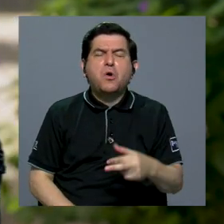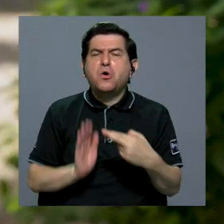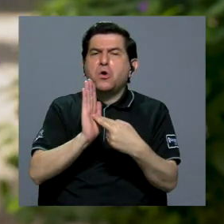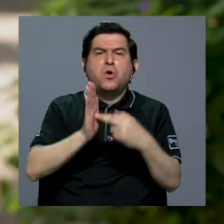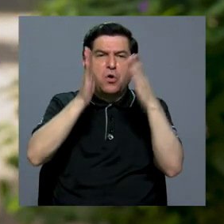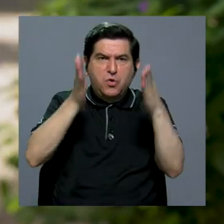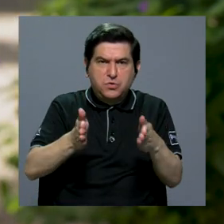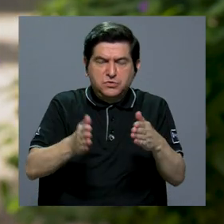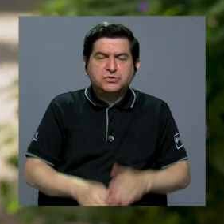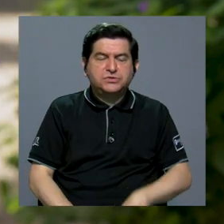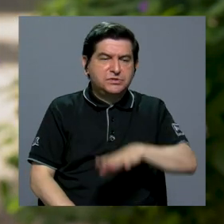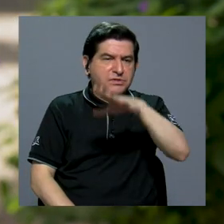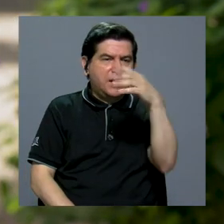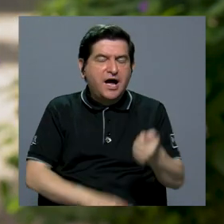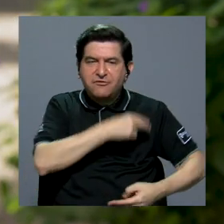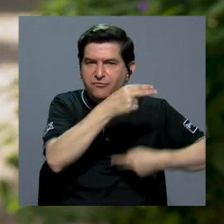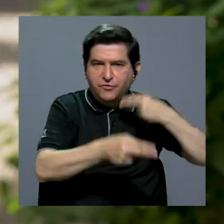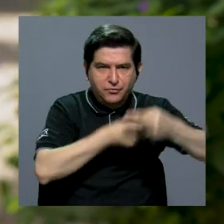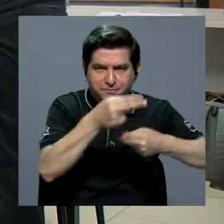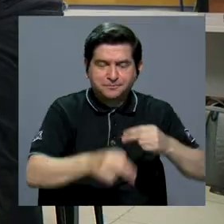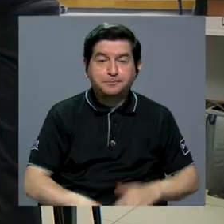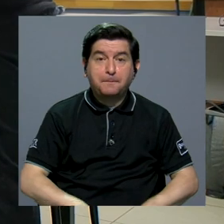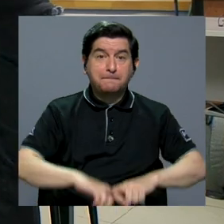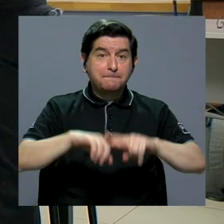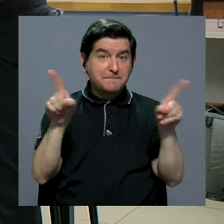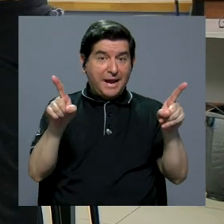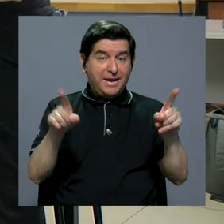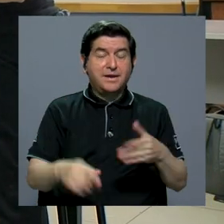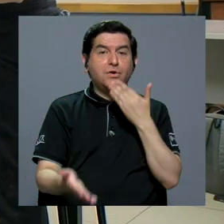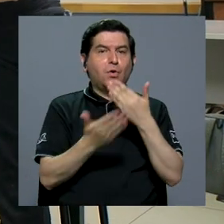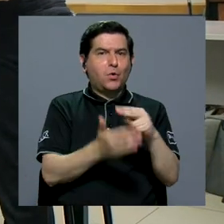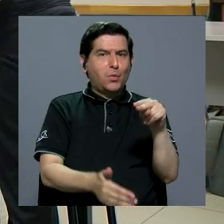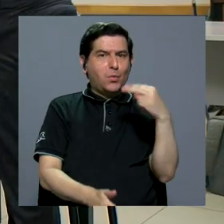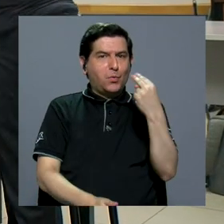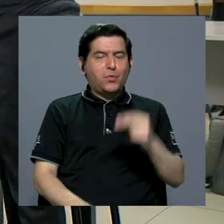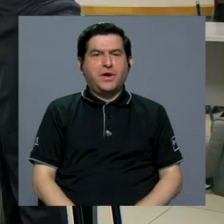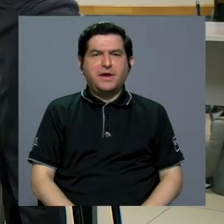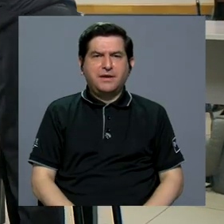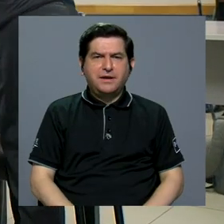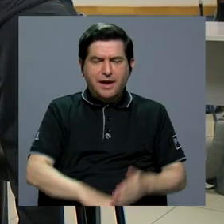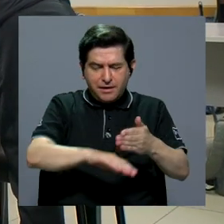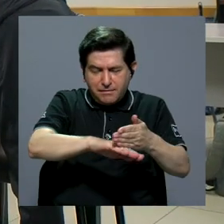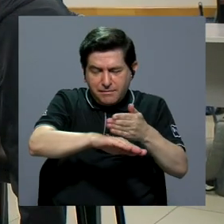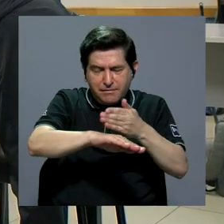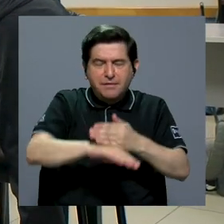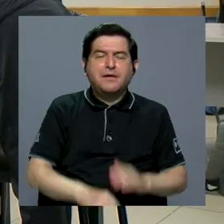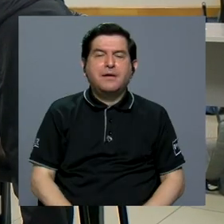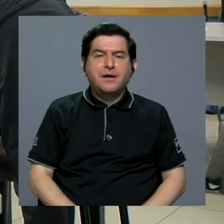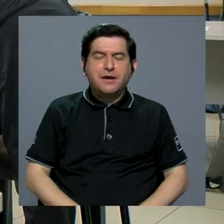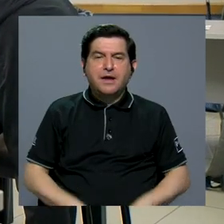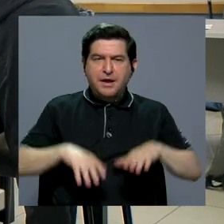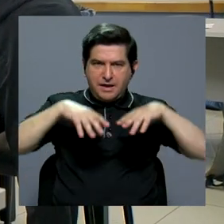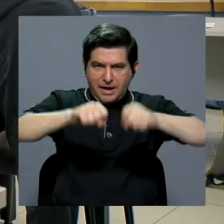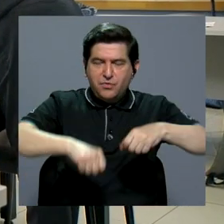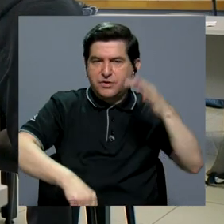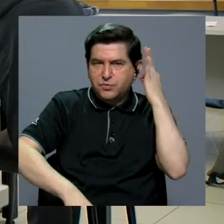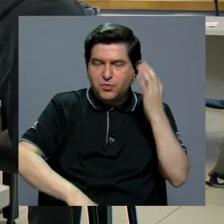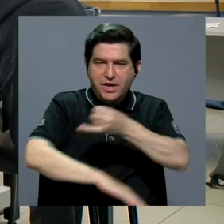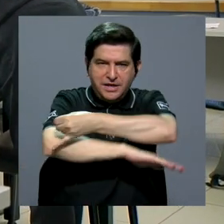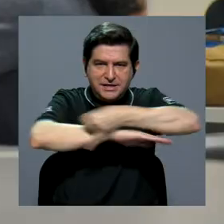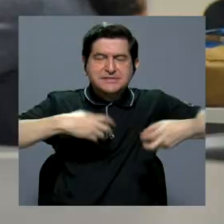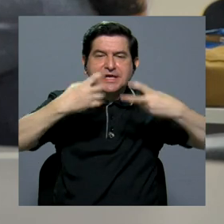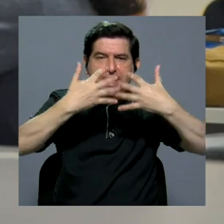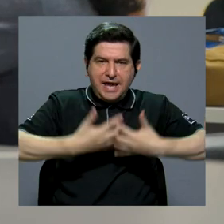representación en afrodescendientes. Sin embargo, la buena noticia es que cada vez se gradúan más mujeres en